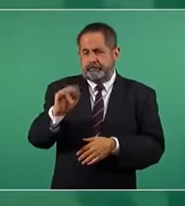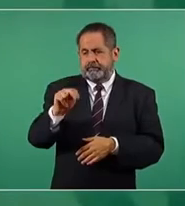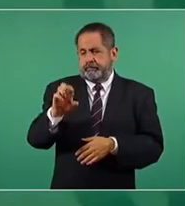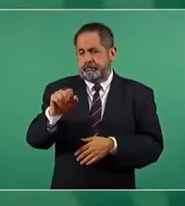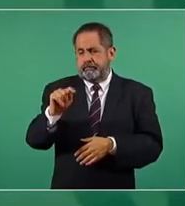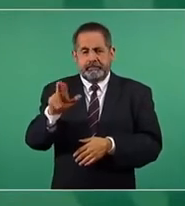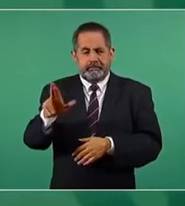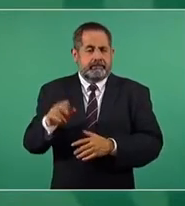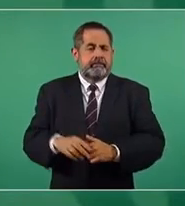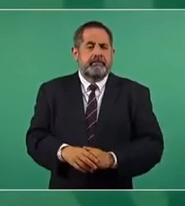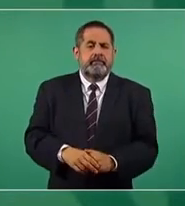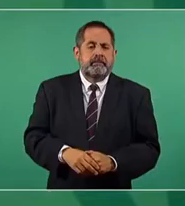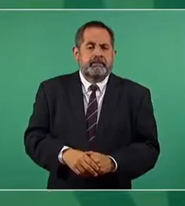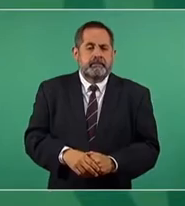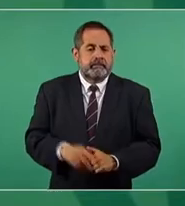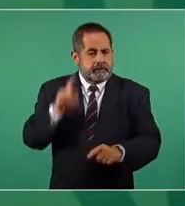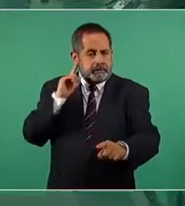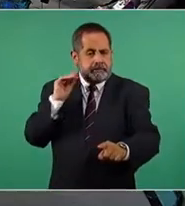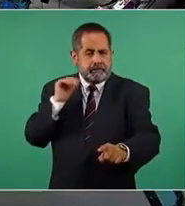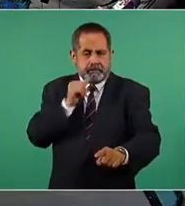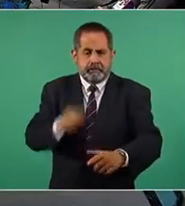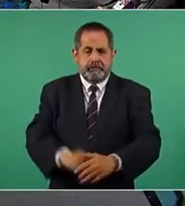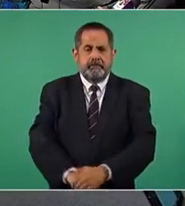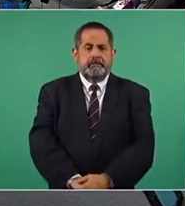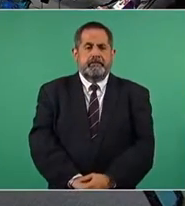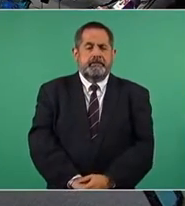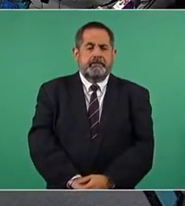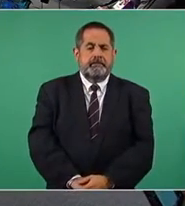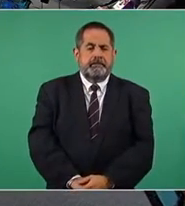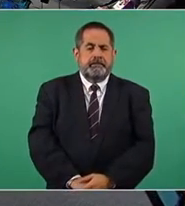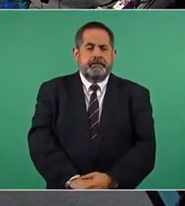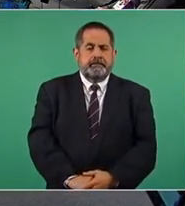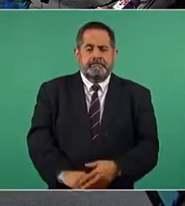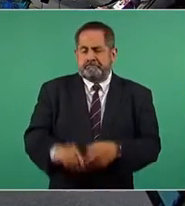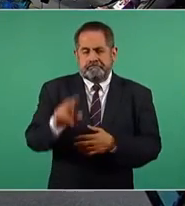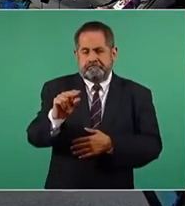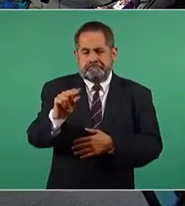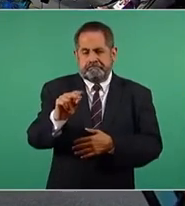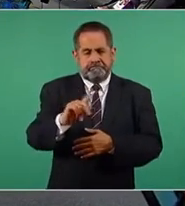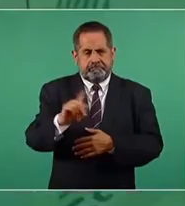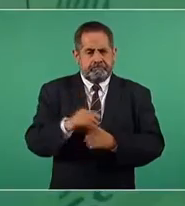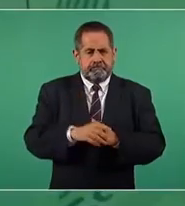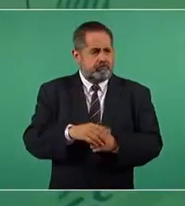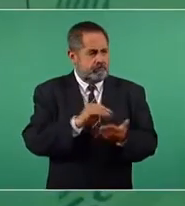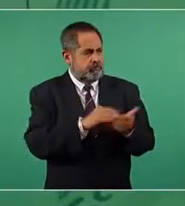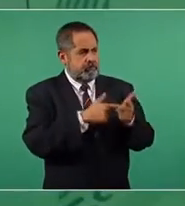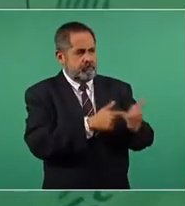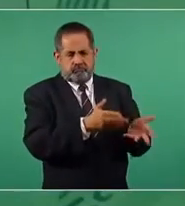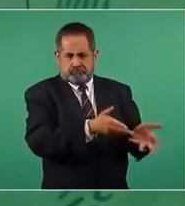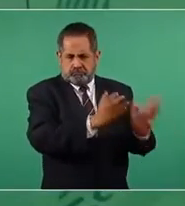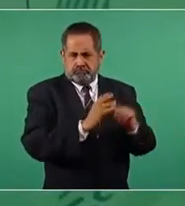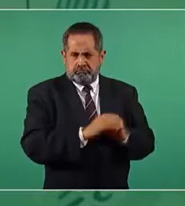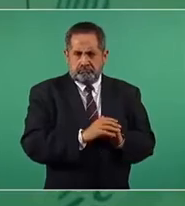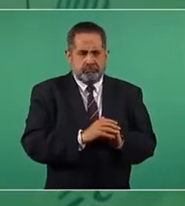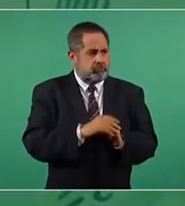¿No se declaran empresas, presidente, y hablan con empresarios? No, no, ellos van a continuar, va a haber nada más,